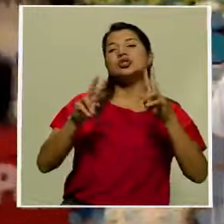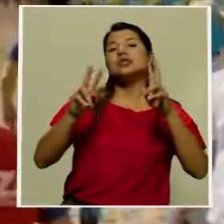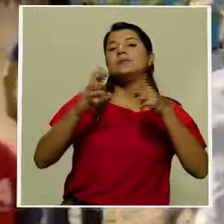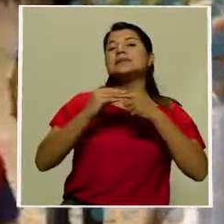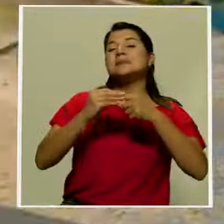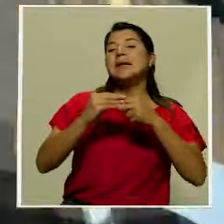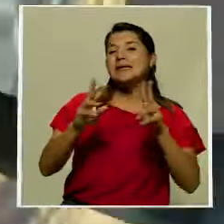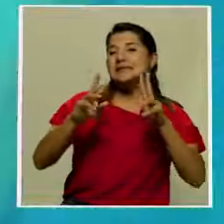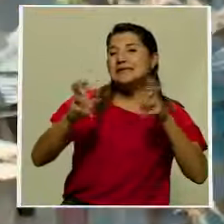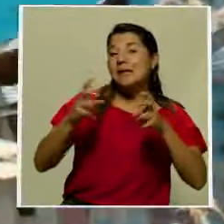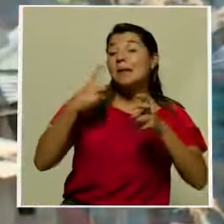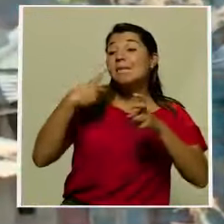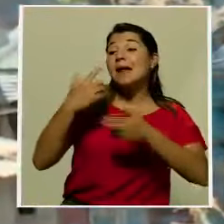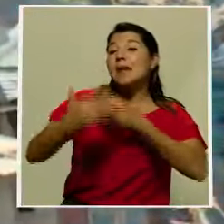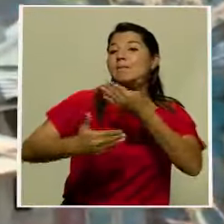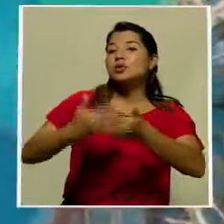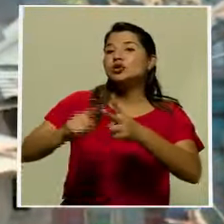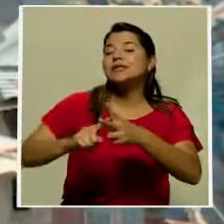2022